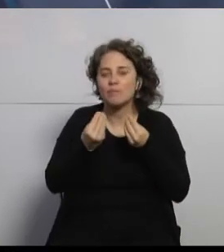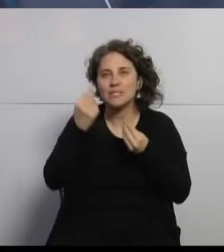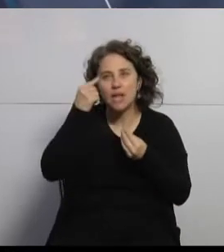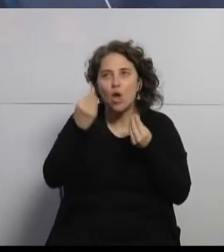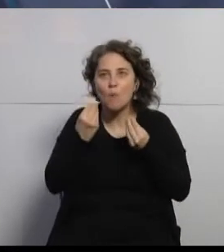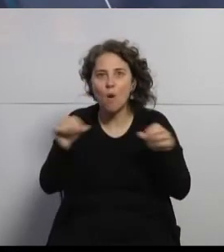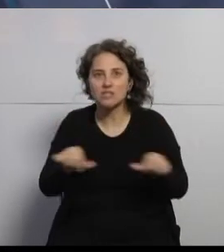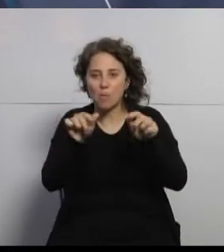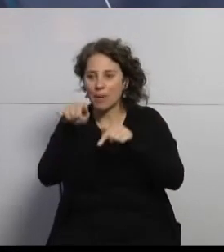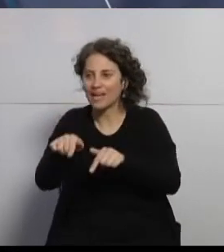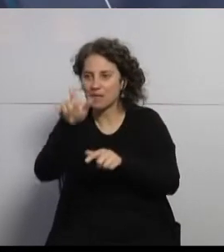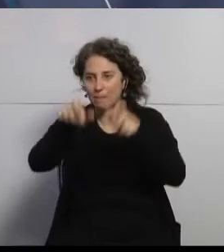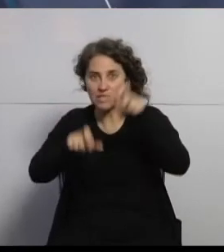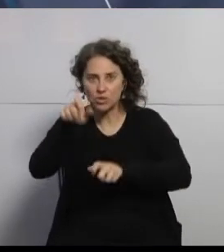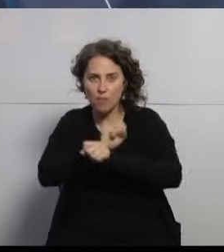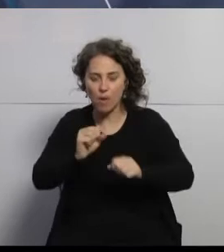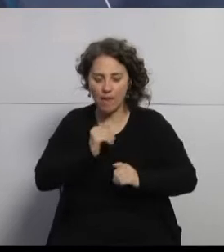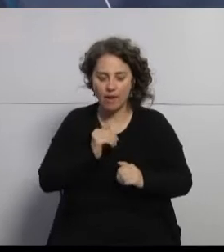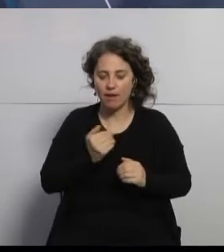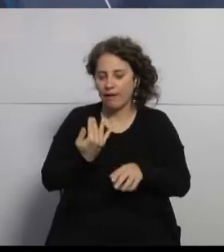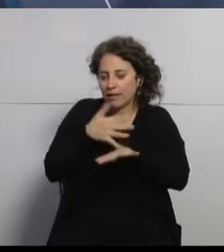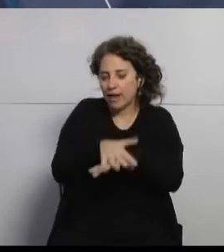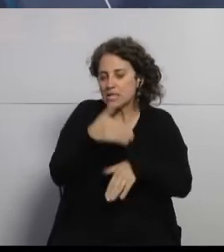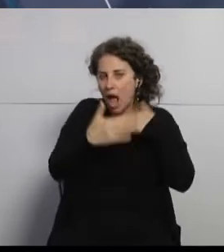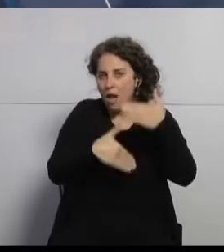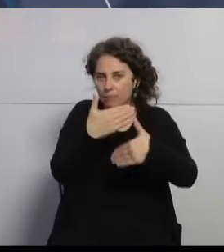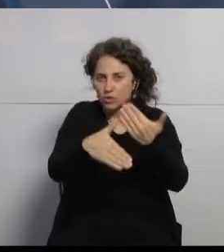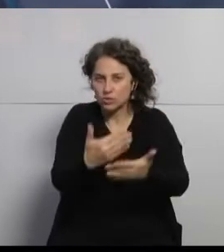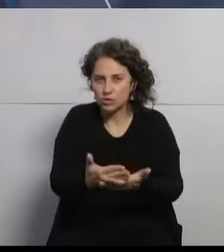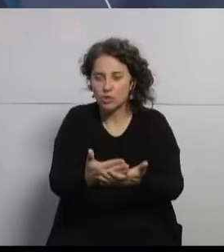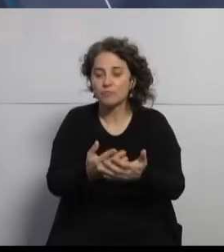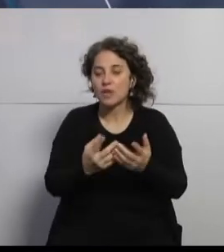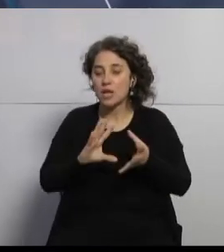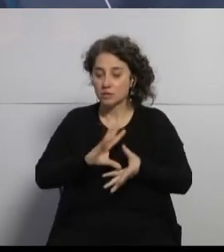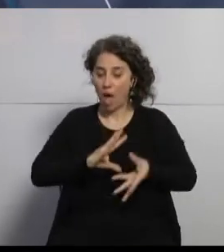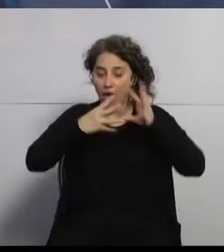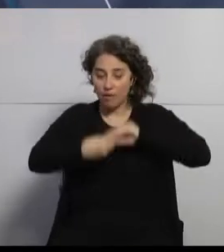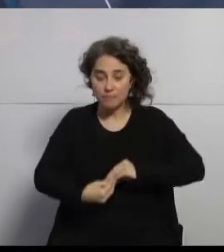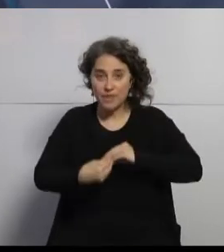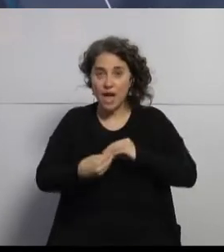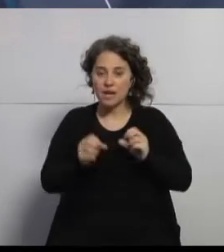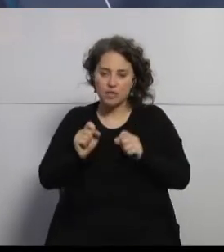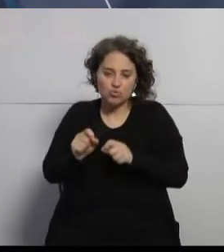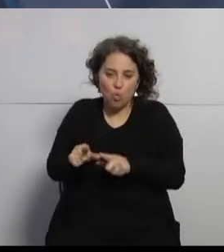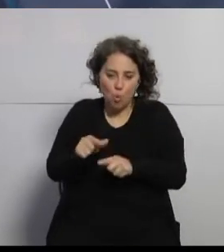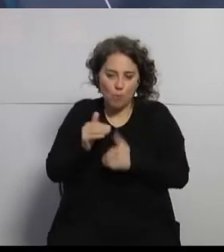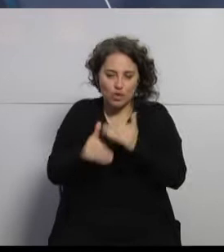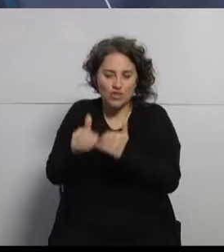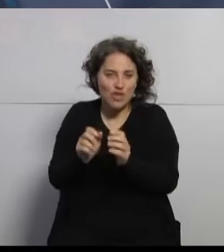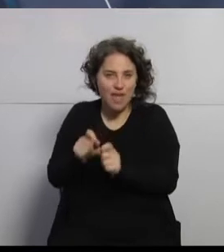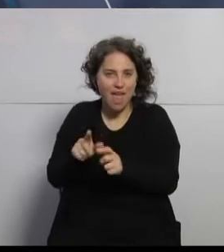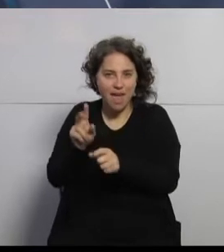integrarlo en su proceso. con el partner nuestro se hizo la adopción muy rápida e iniciaron su proceso de cobertura.